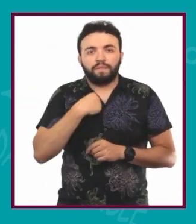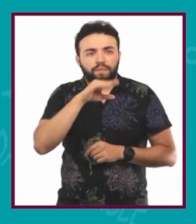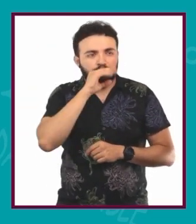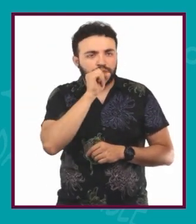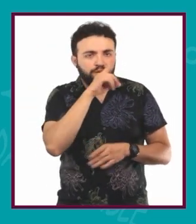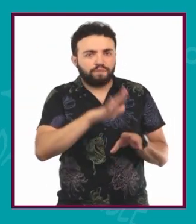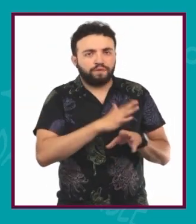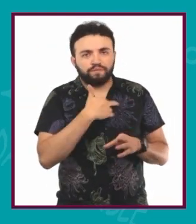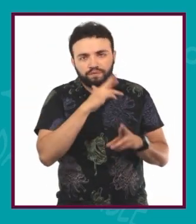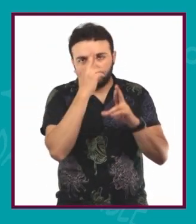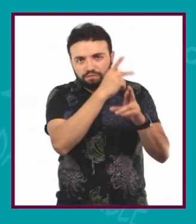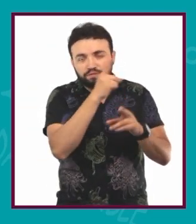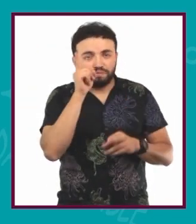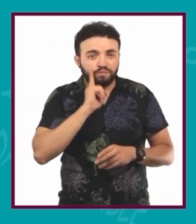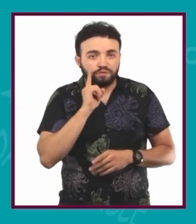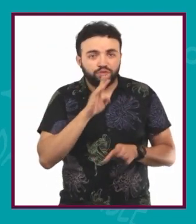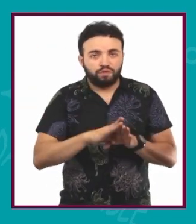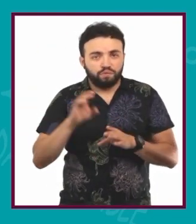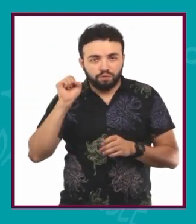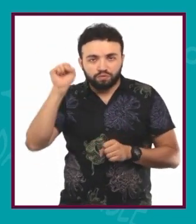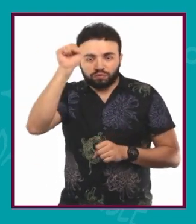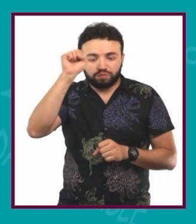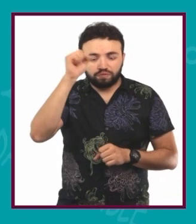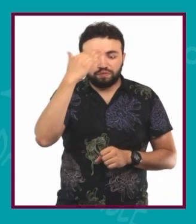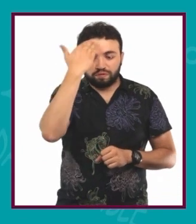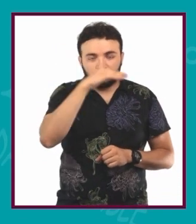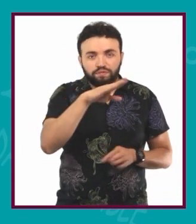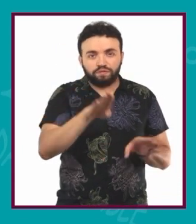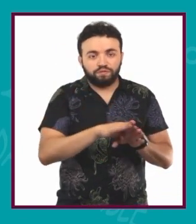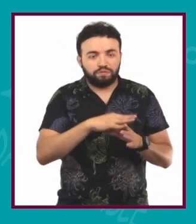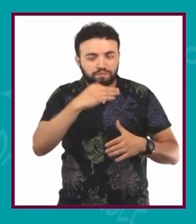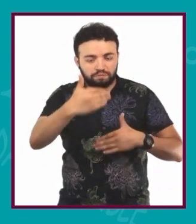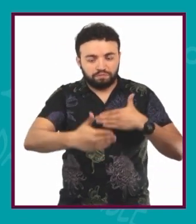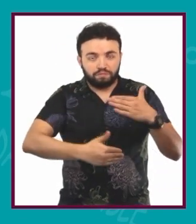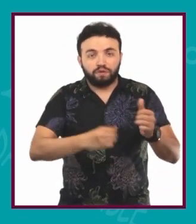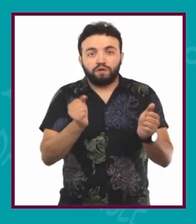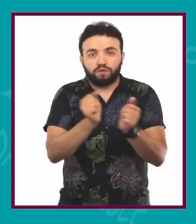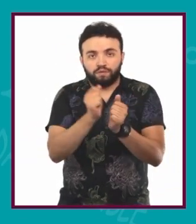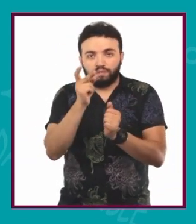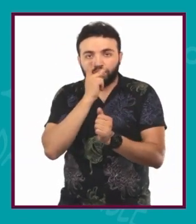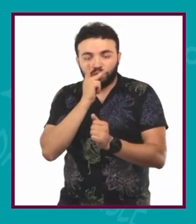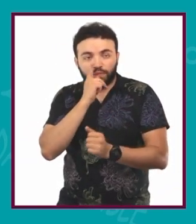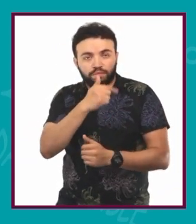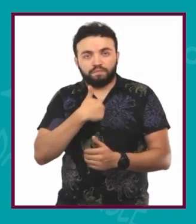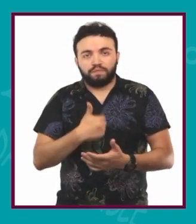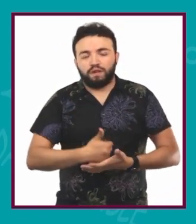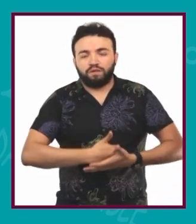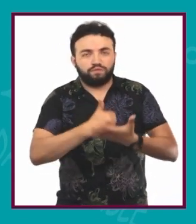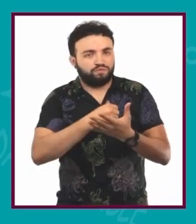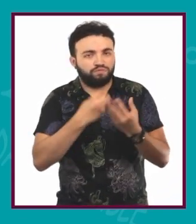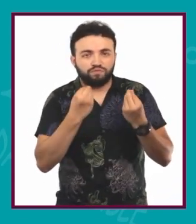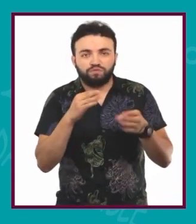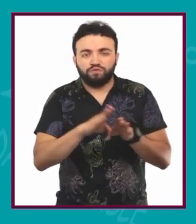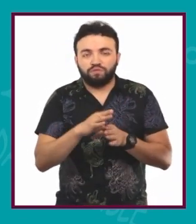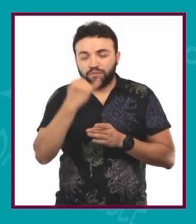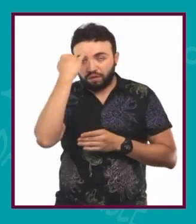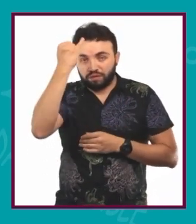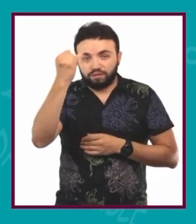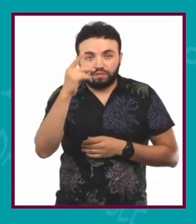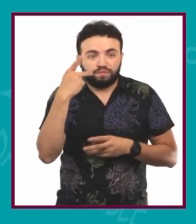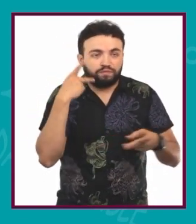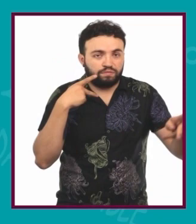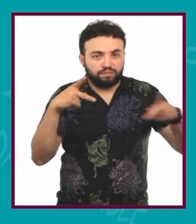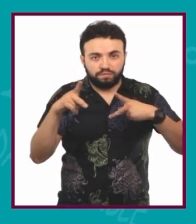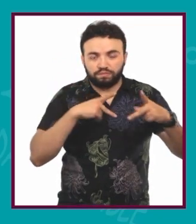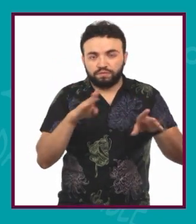nada, porque la verdad mi respeto es para ella, es una mujer luchadora y que ha sabido sacarnos adelante junto con mi papá. Me han ayudado bastante a formarme ideas propias sobre